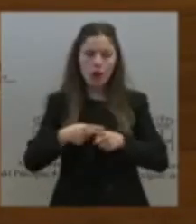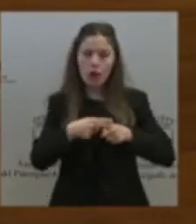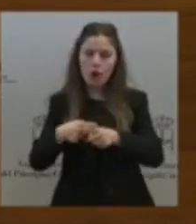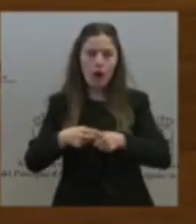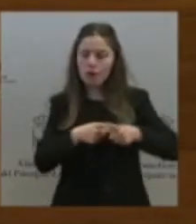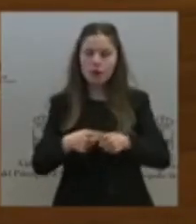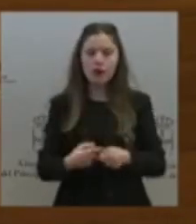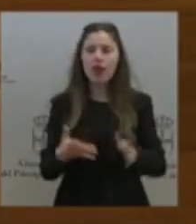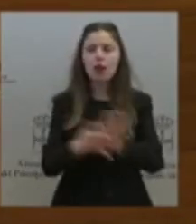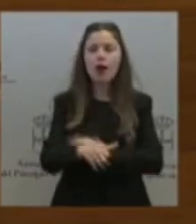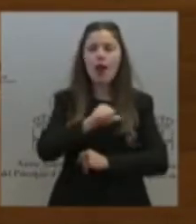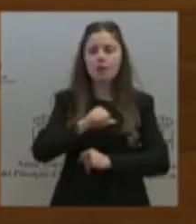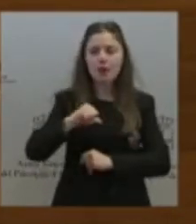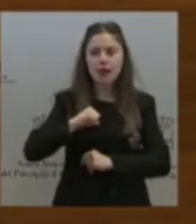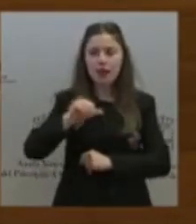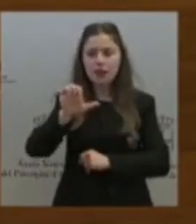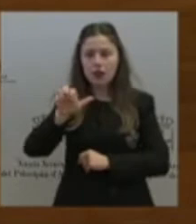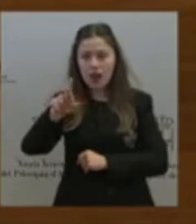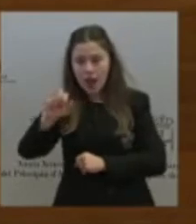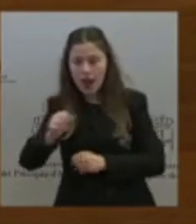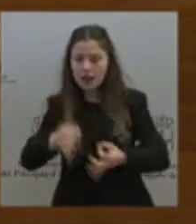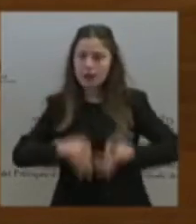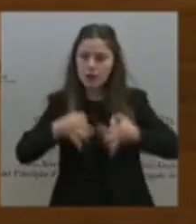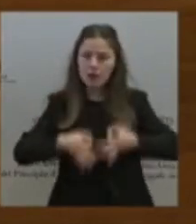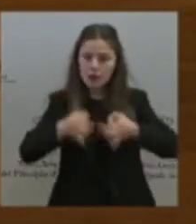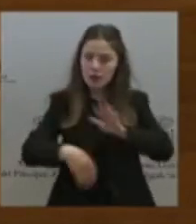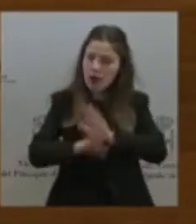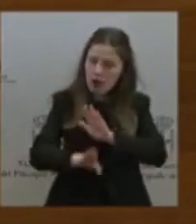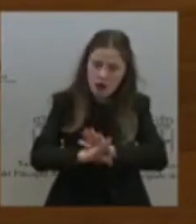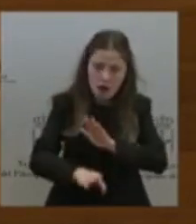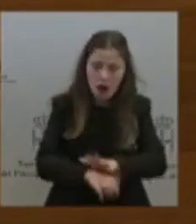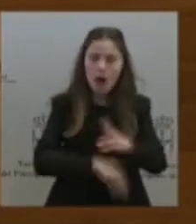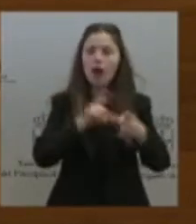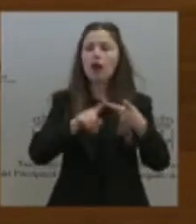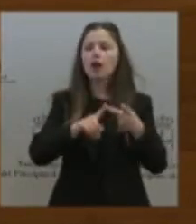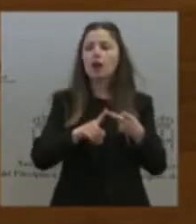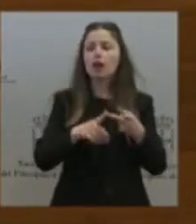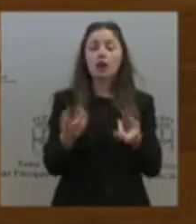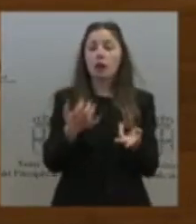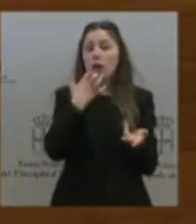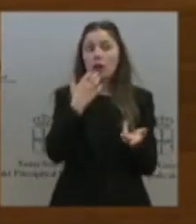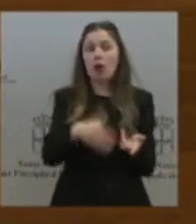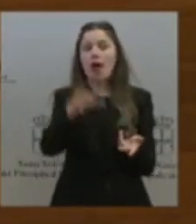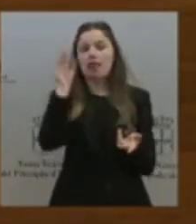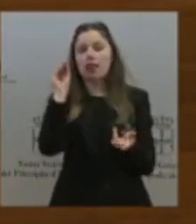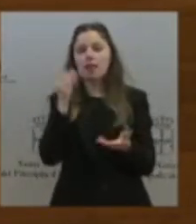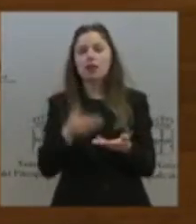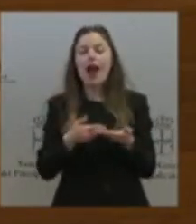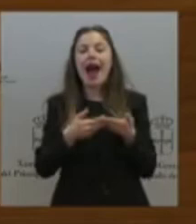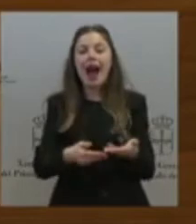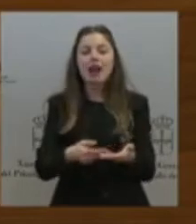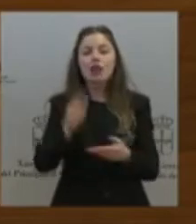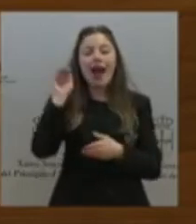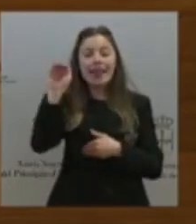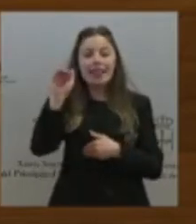ERA permanentemente y se sigue la misma senda de privatización, y entendemos que puede haber una ayuda externa puntual en un momento determinado, pero eso no puede ser la política